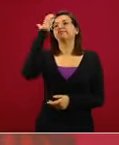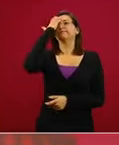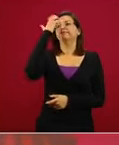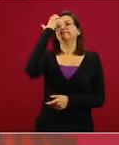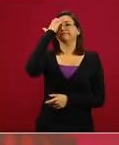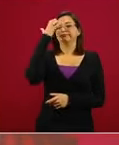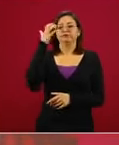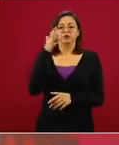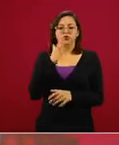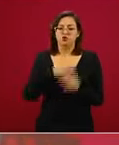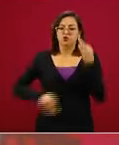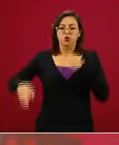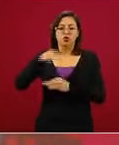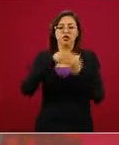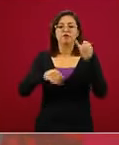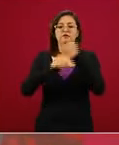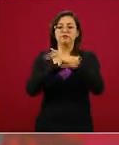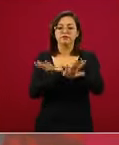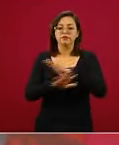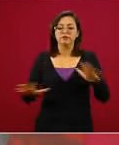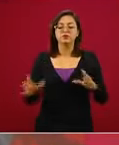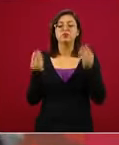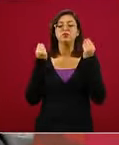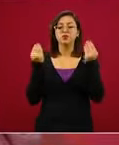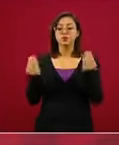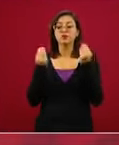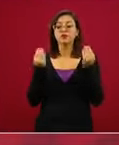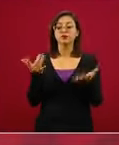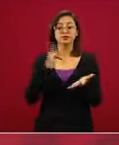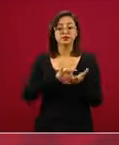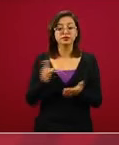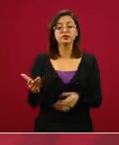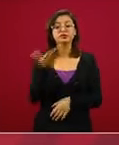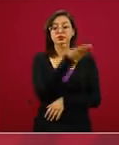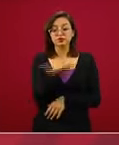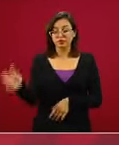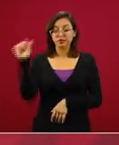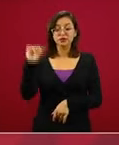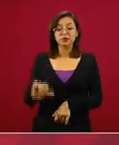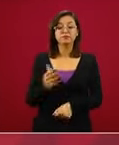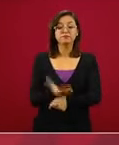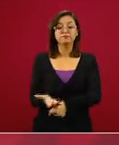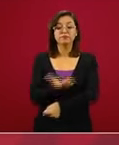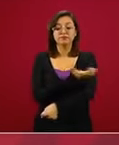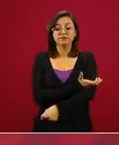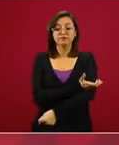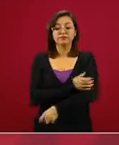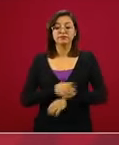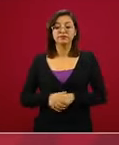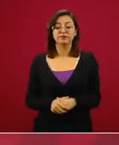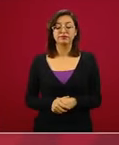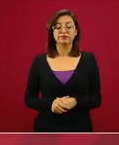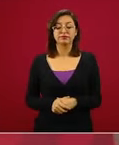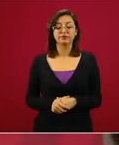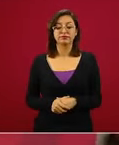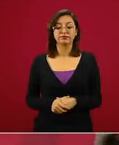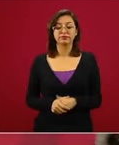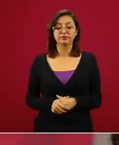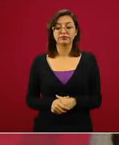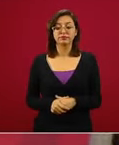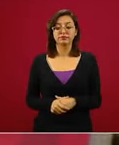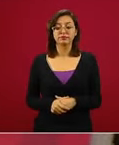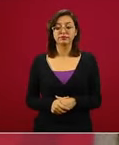general agradecerles mucho por estar aquí agradecer a los